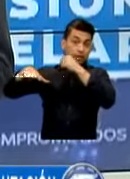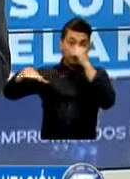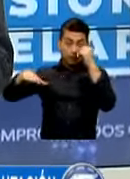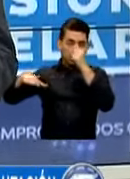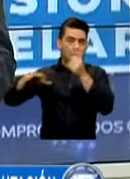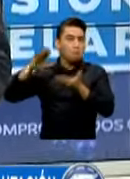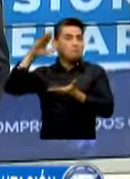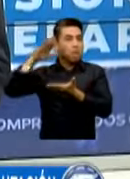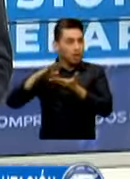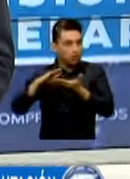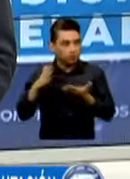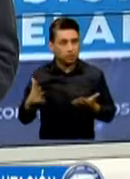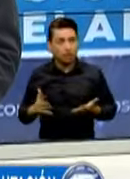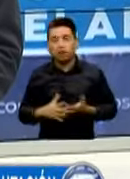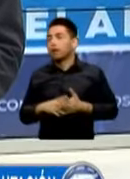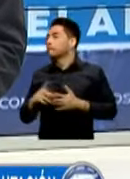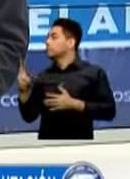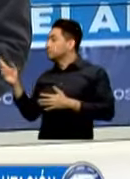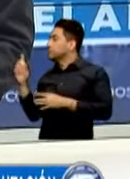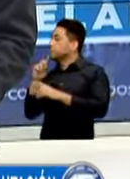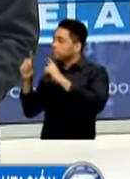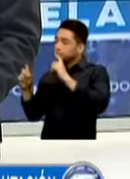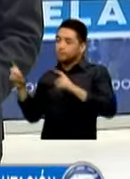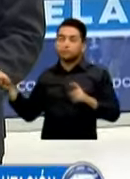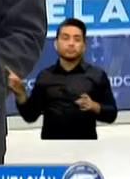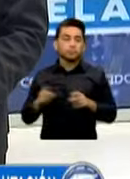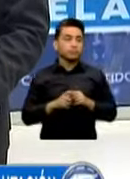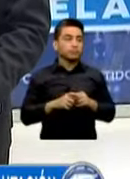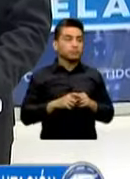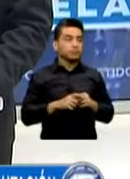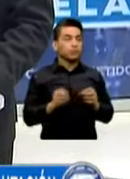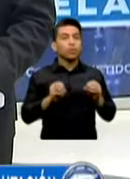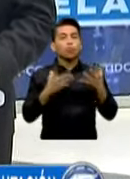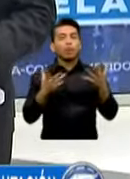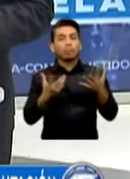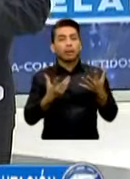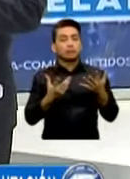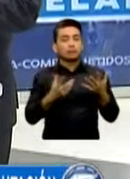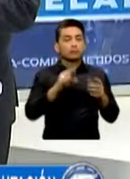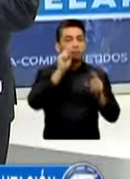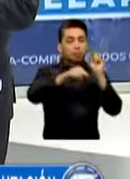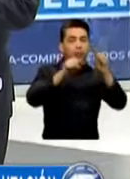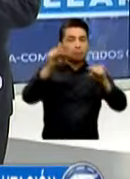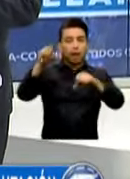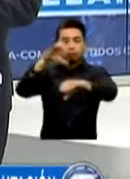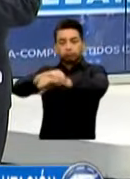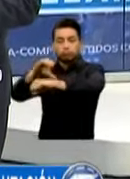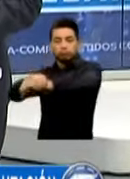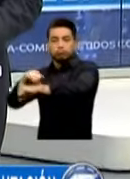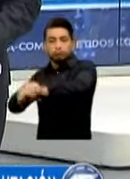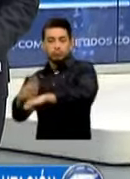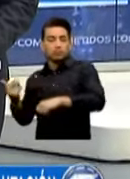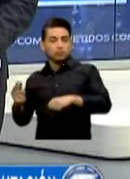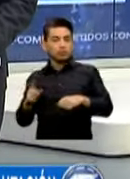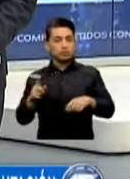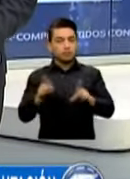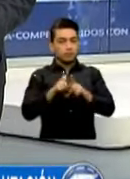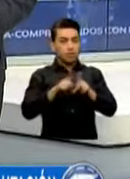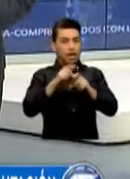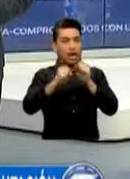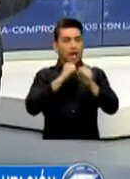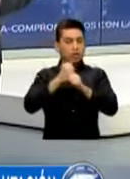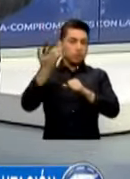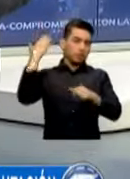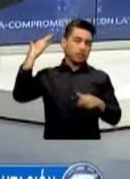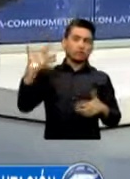Operativos Y De La Intensidad De La Acción Policial Comparado Con Años Anteriores Y Con Otros Períodos De